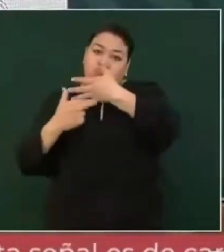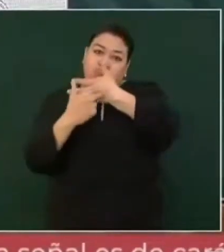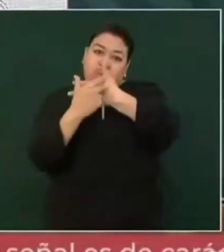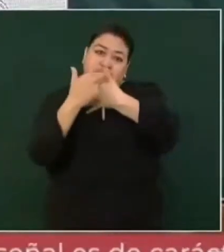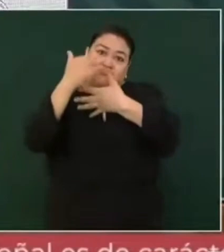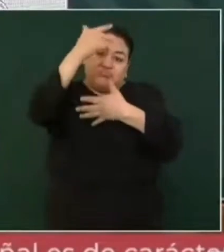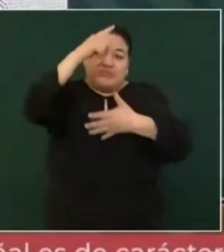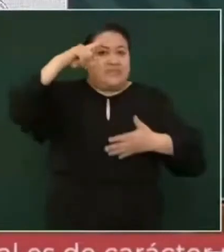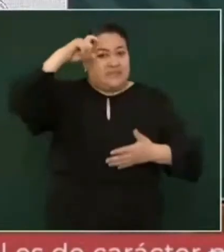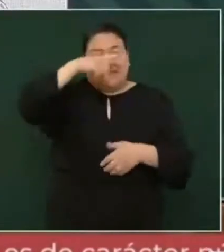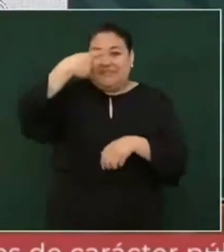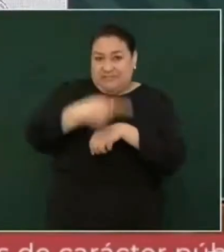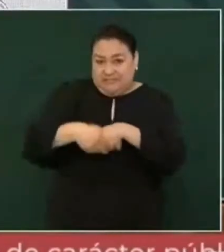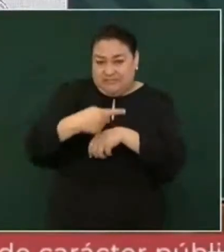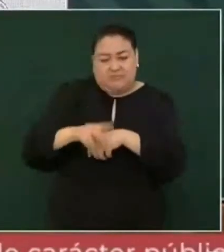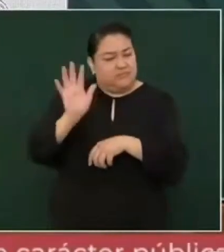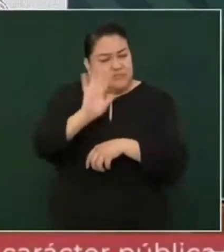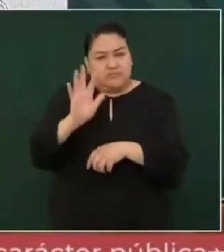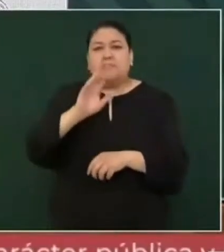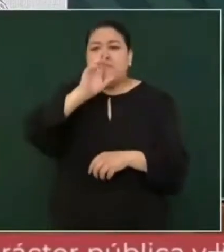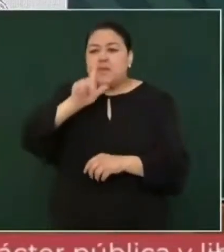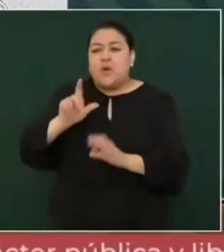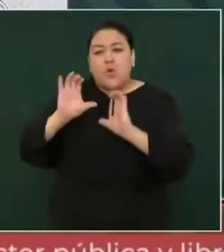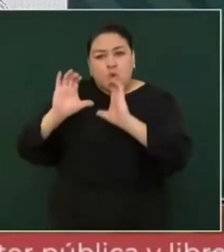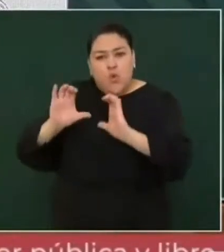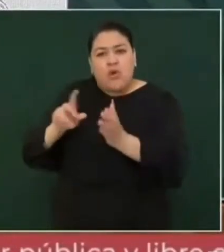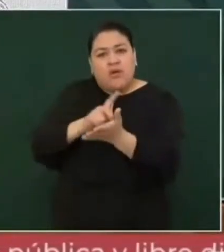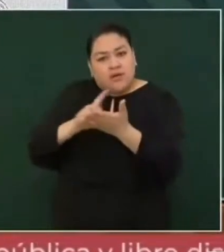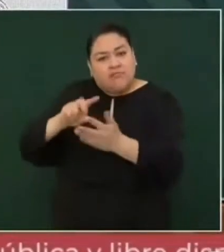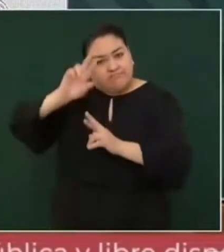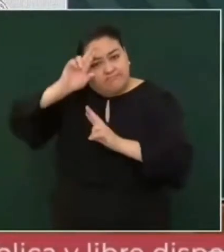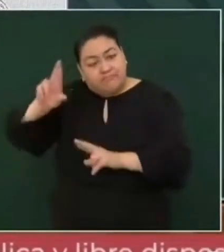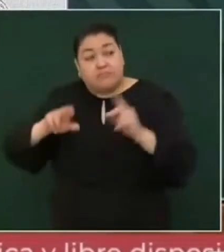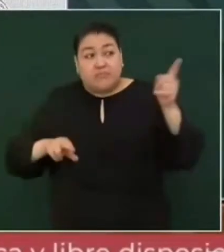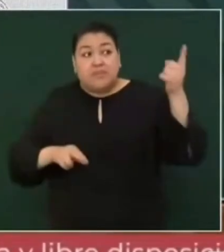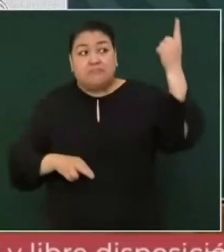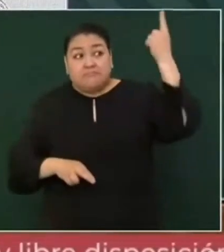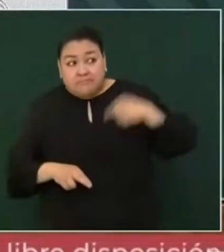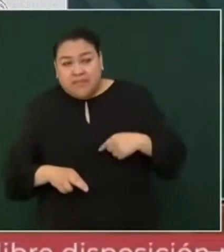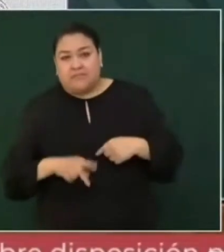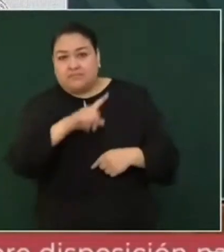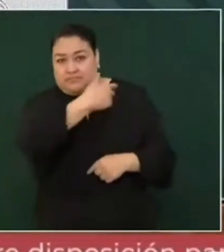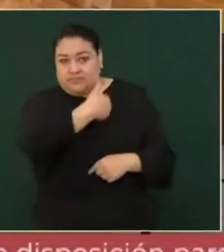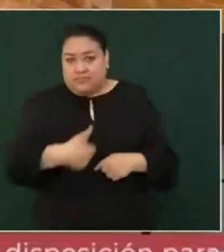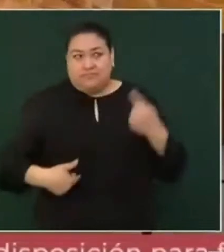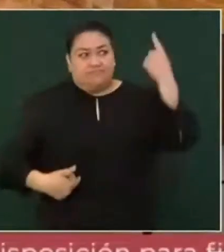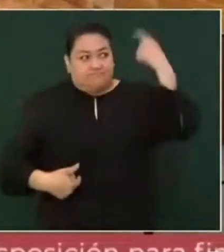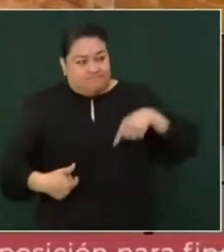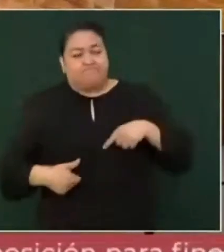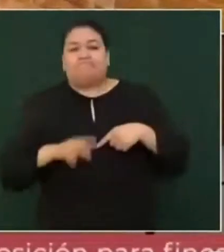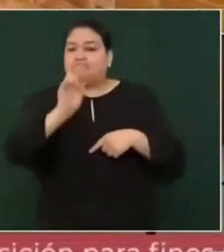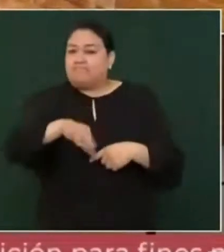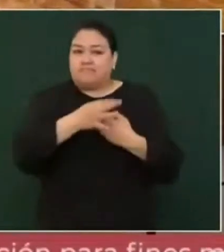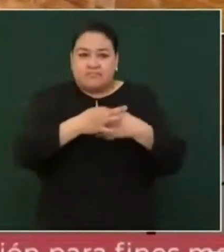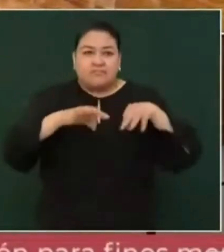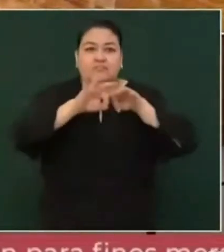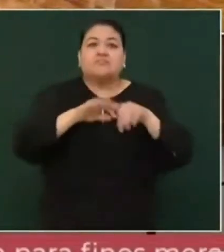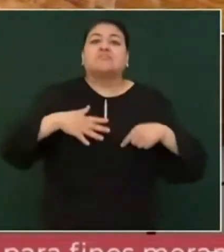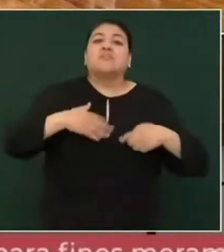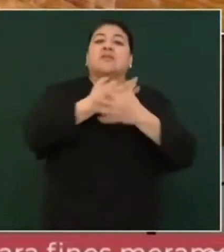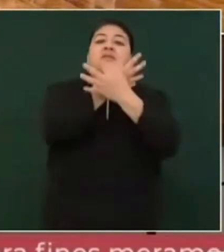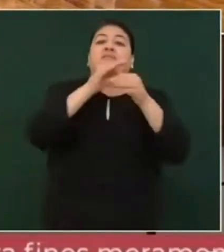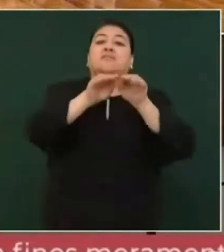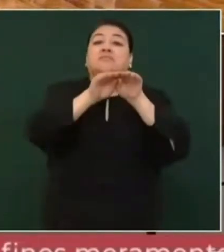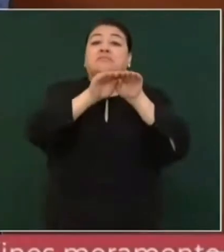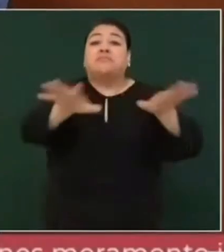regular y que haya protección de los derechos de las personas es lo que el presidente ha estado insistiendo y si es relevante darles este anuncio